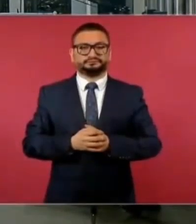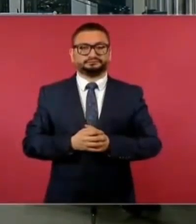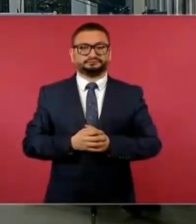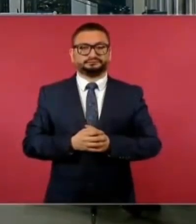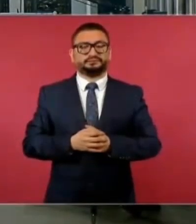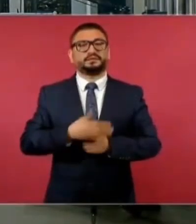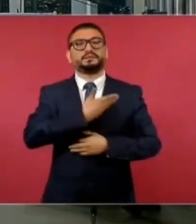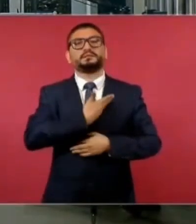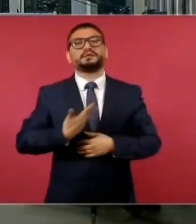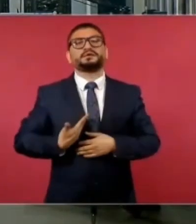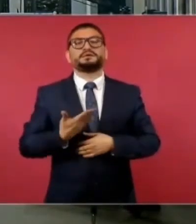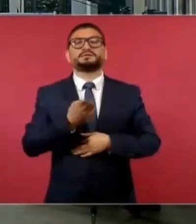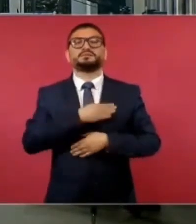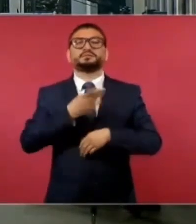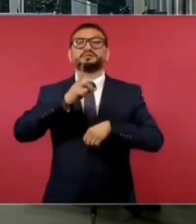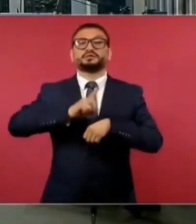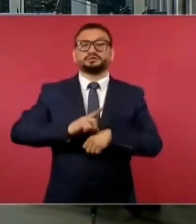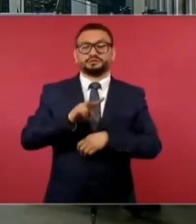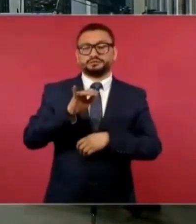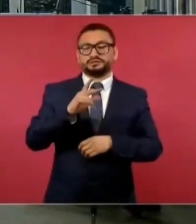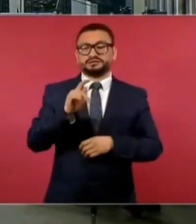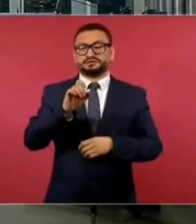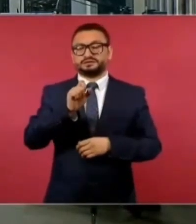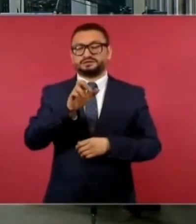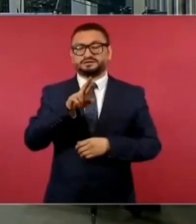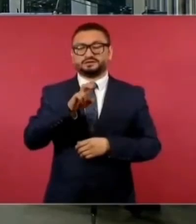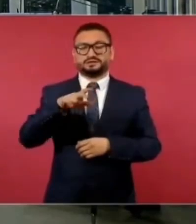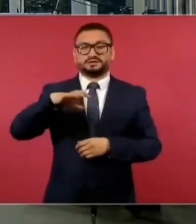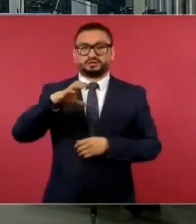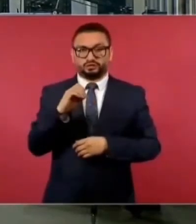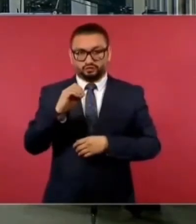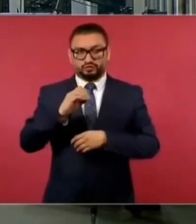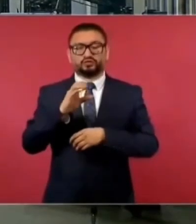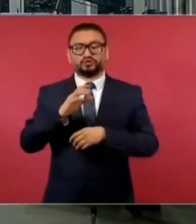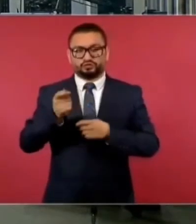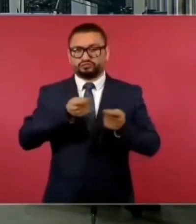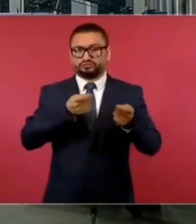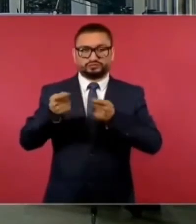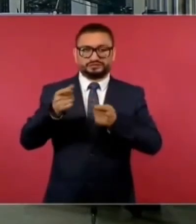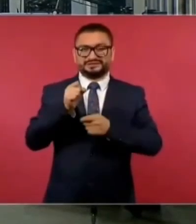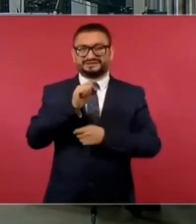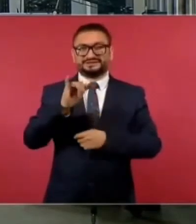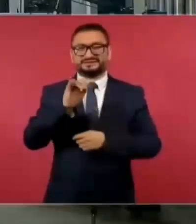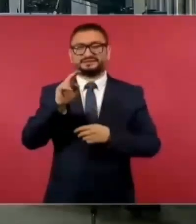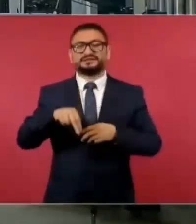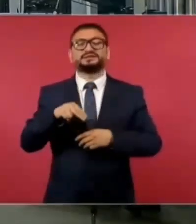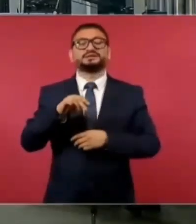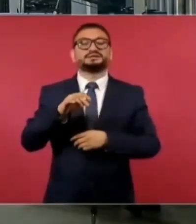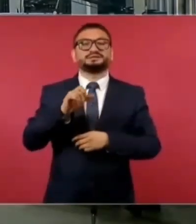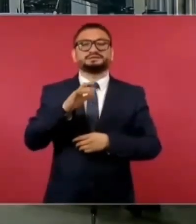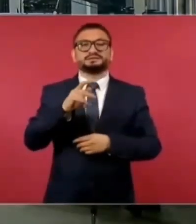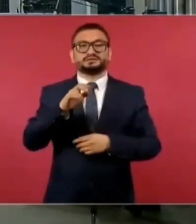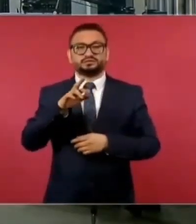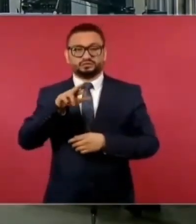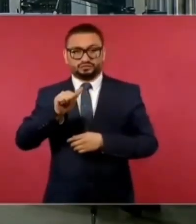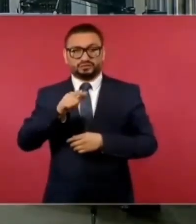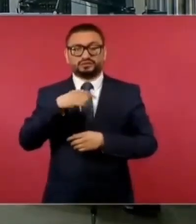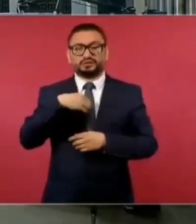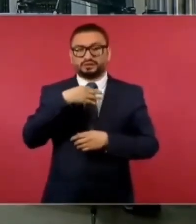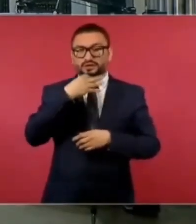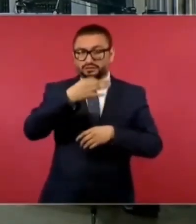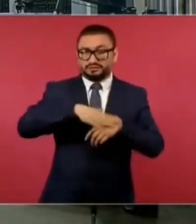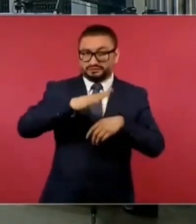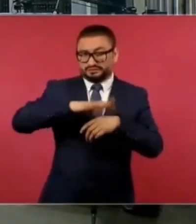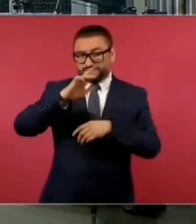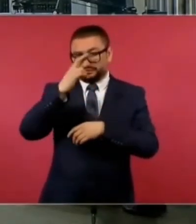Presidente, buenos días. Vicente Serrano, conductor de Sin Censura. Si me permite dos planteamientos, pero antes respetuosos recordatorios,